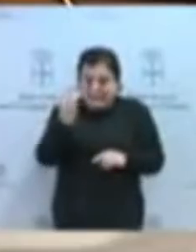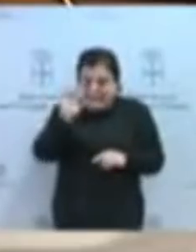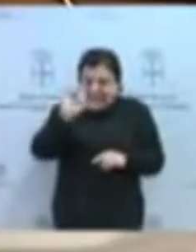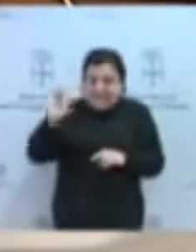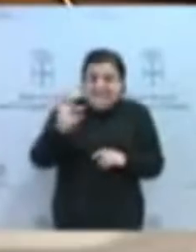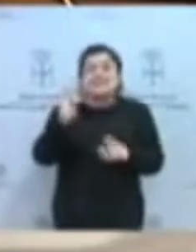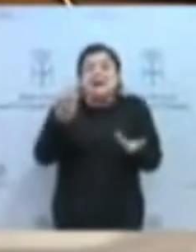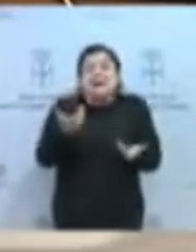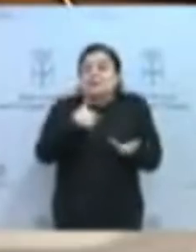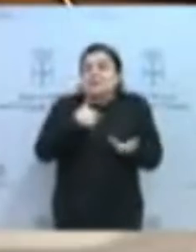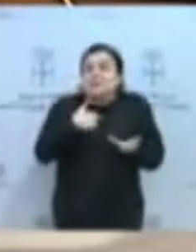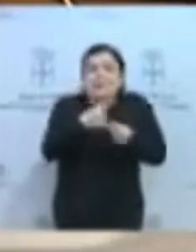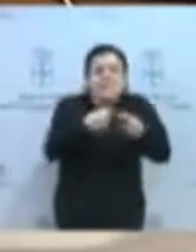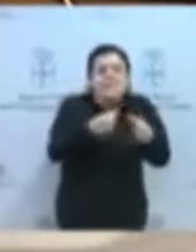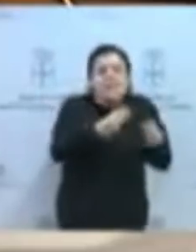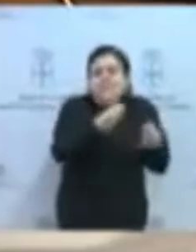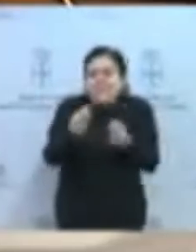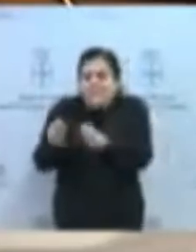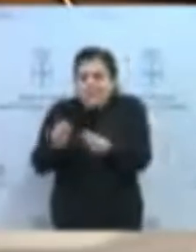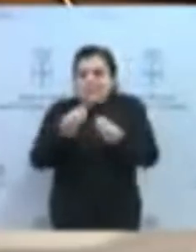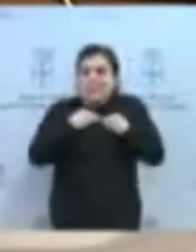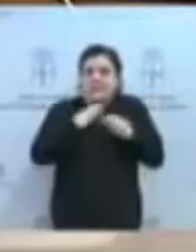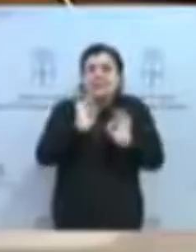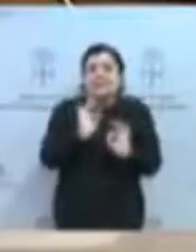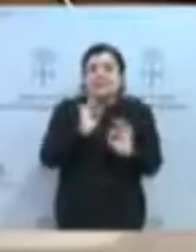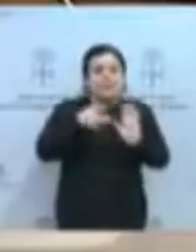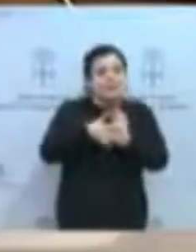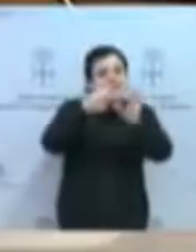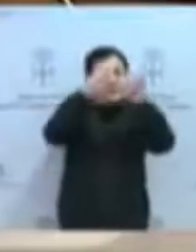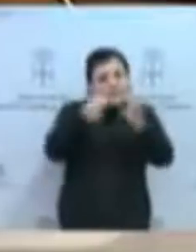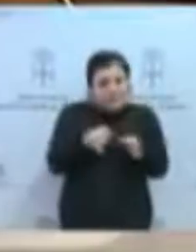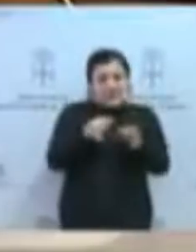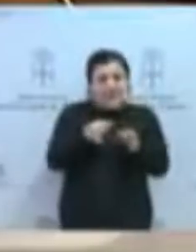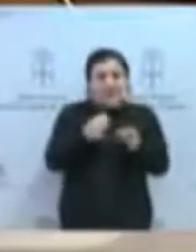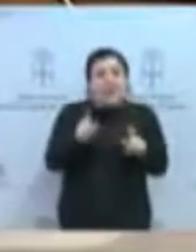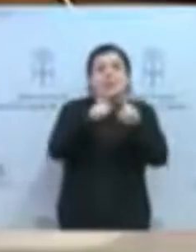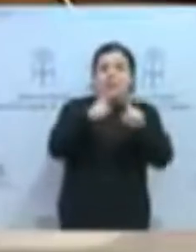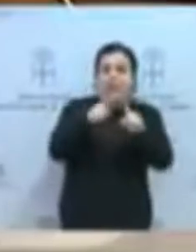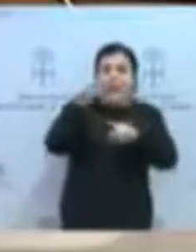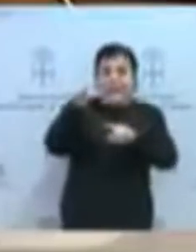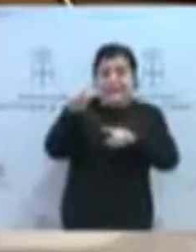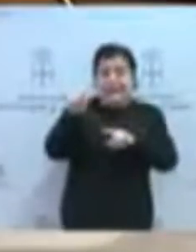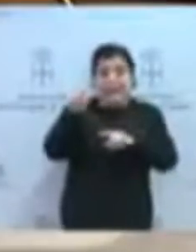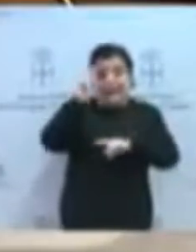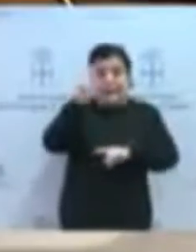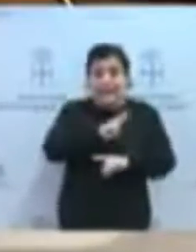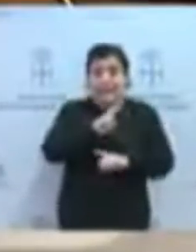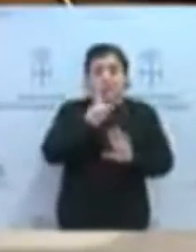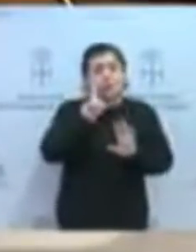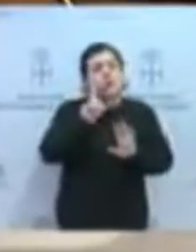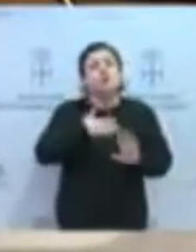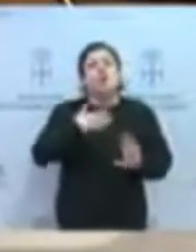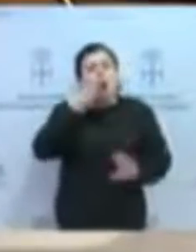siento alegre, espero que, a pesar de que no fuera creyente él, si en alguna parte está, seguramente se siente muy orgulloso que los descendientes de esa gente